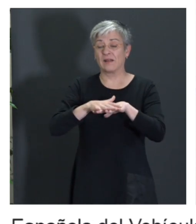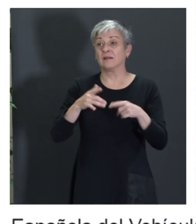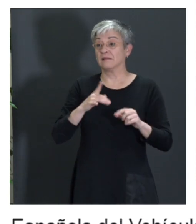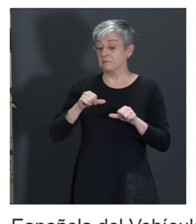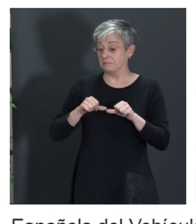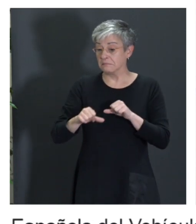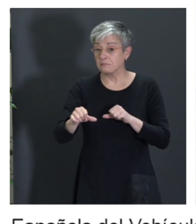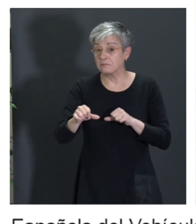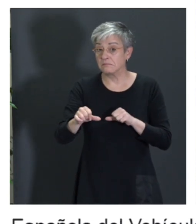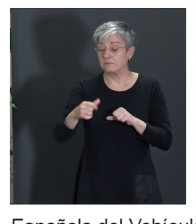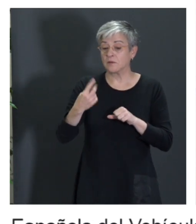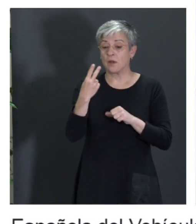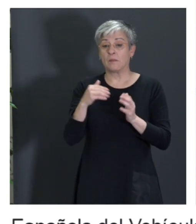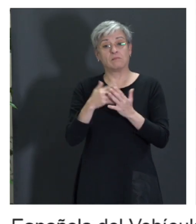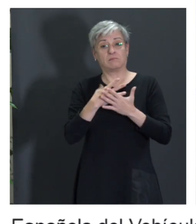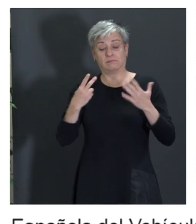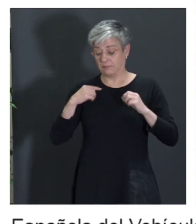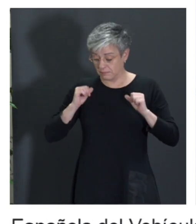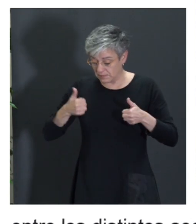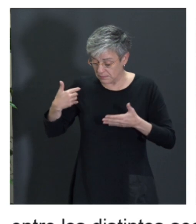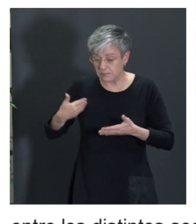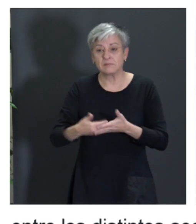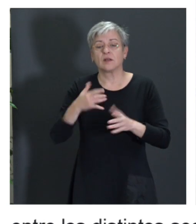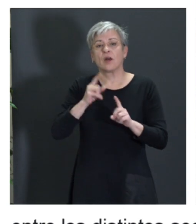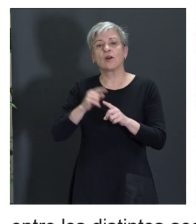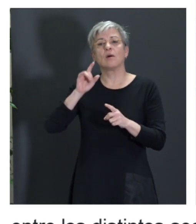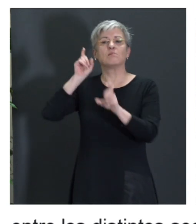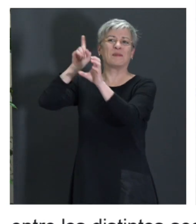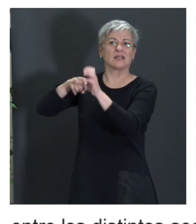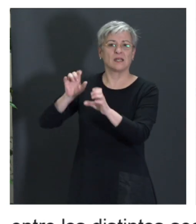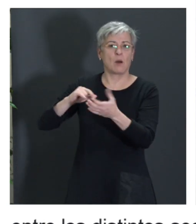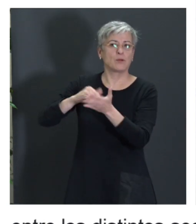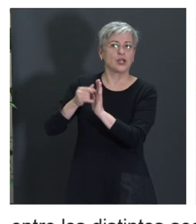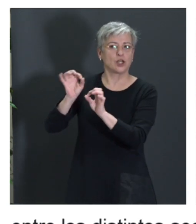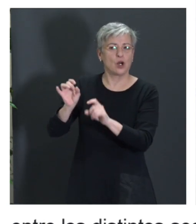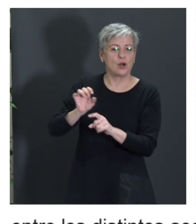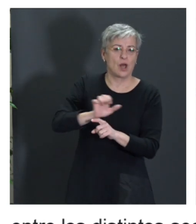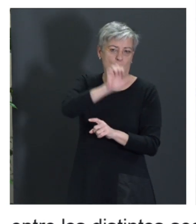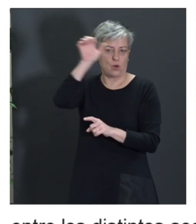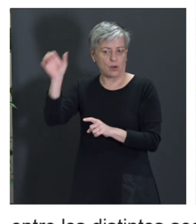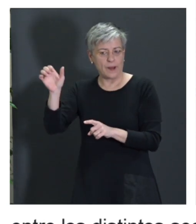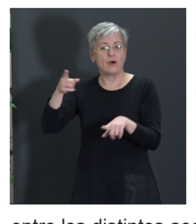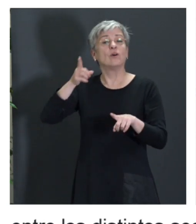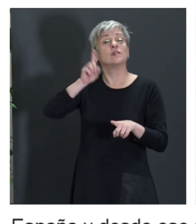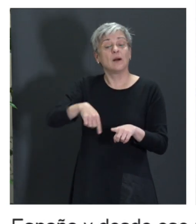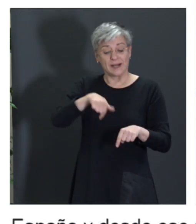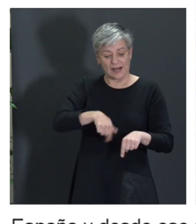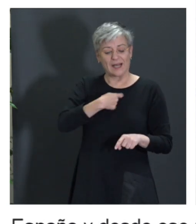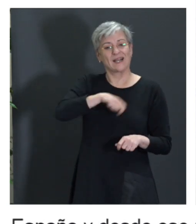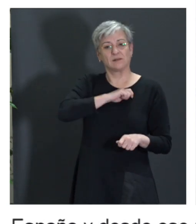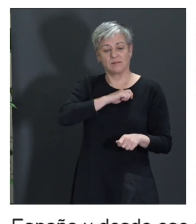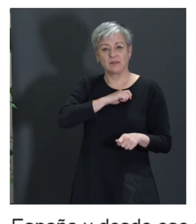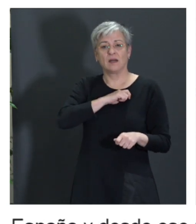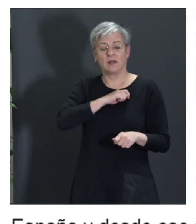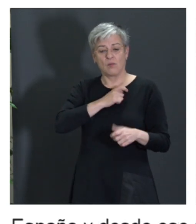hemos participado en varios proyectos a nivel europeo. Hemos participado en varias iniciativas aquí en España a la hora de promocionar